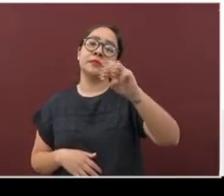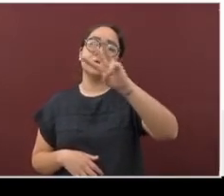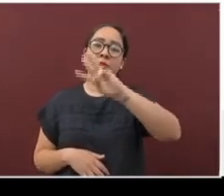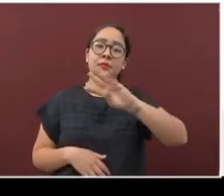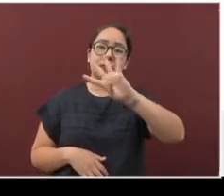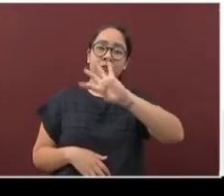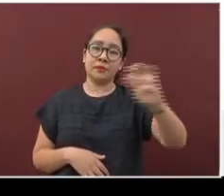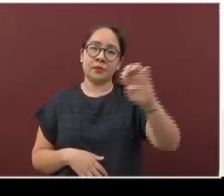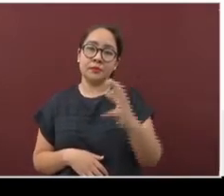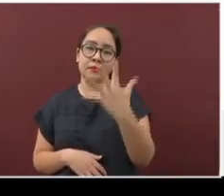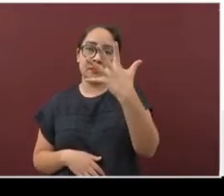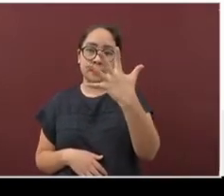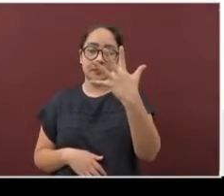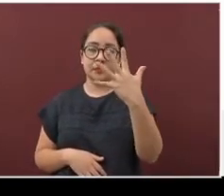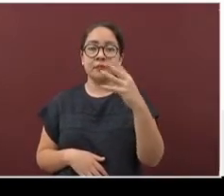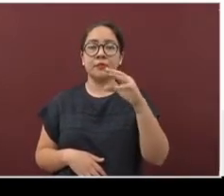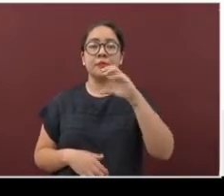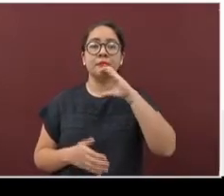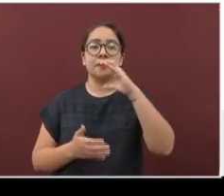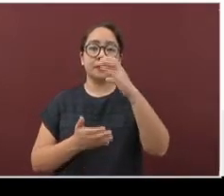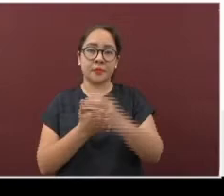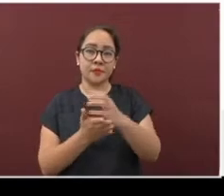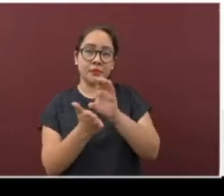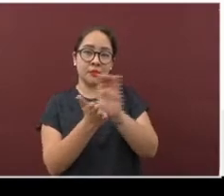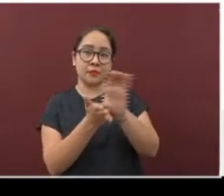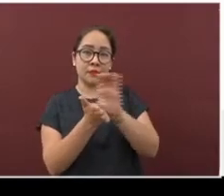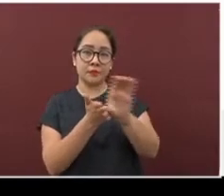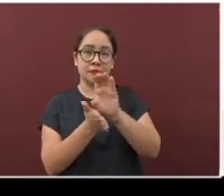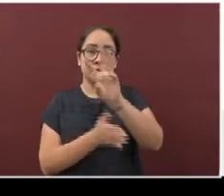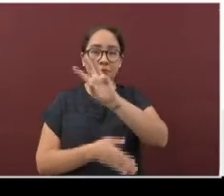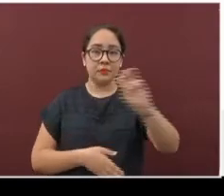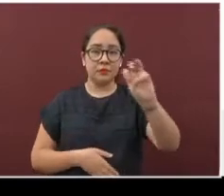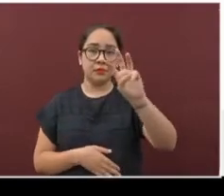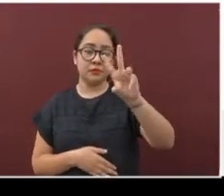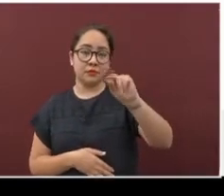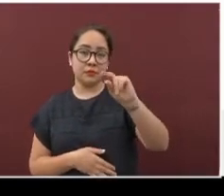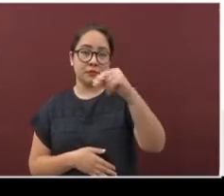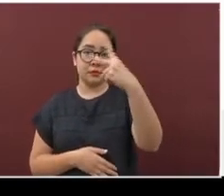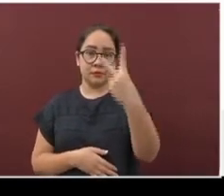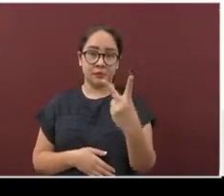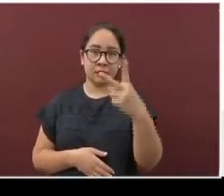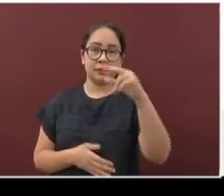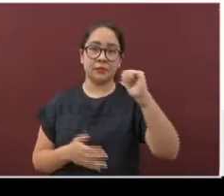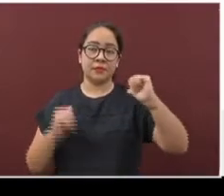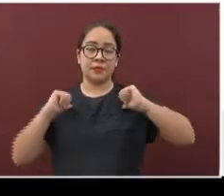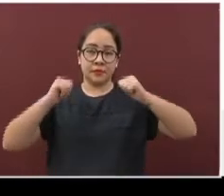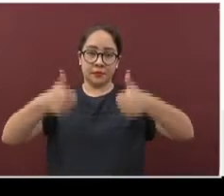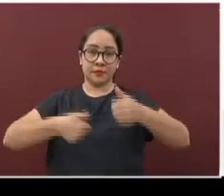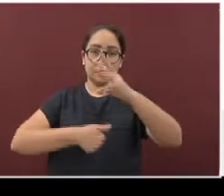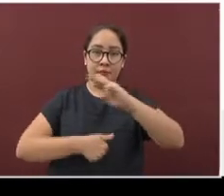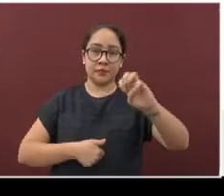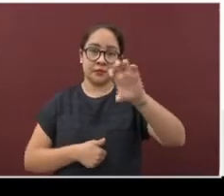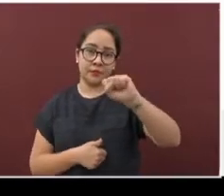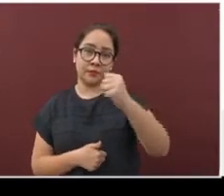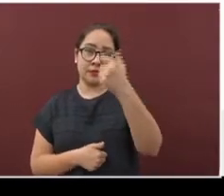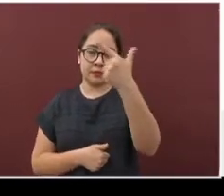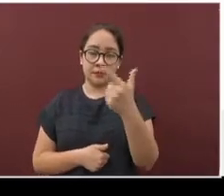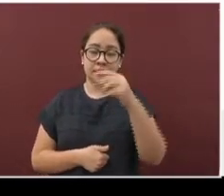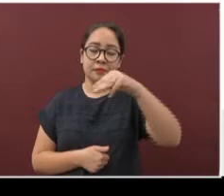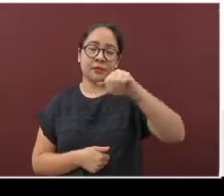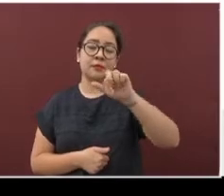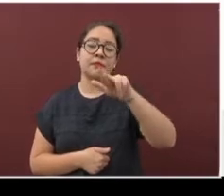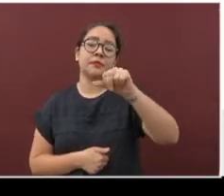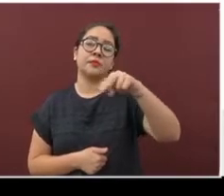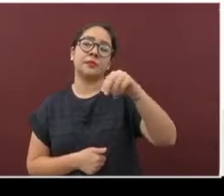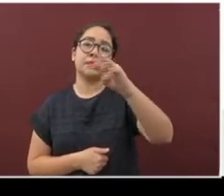405. Cuatepec 382. Alvarado 367. Mariano